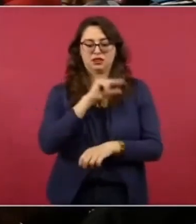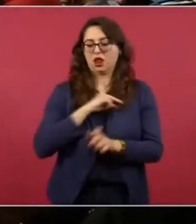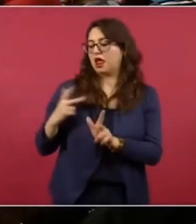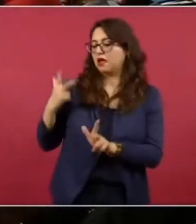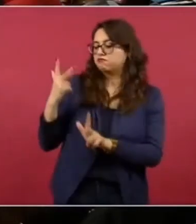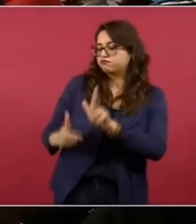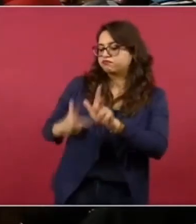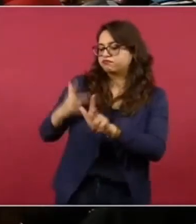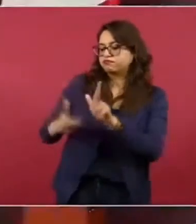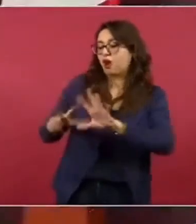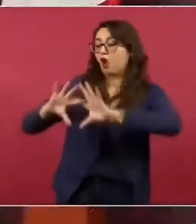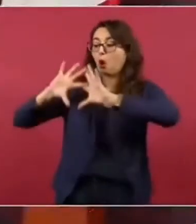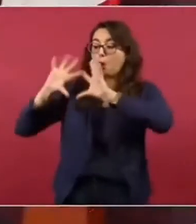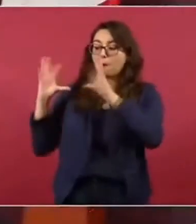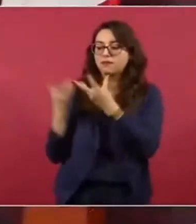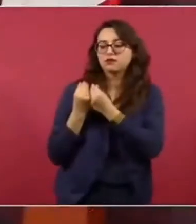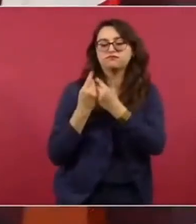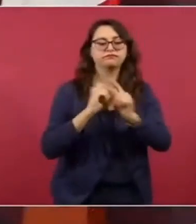ferrocarriles de México.